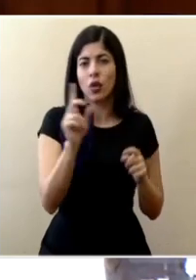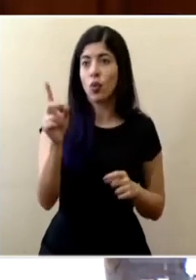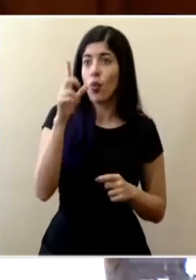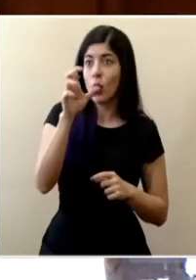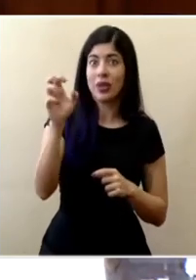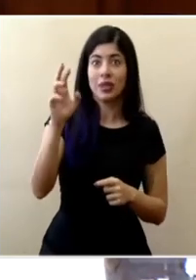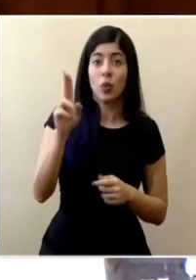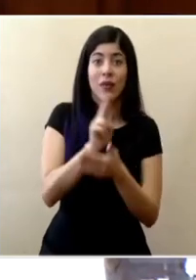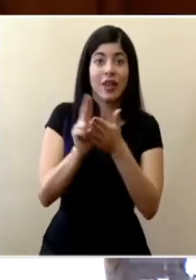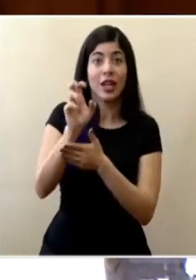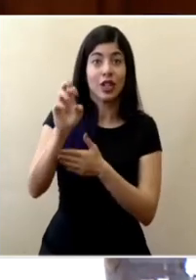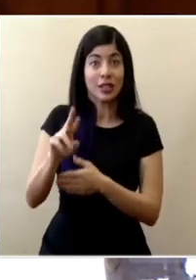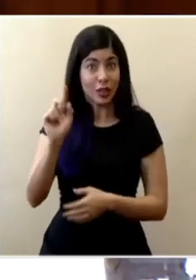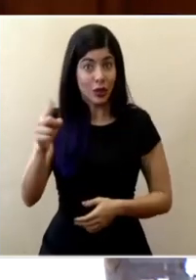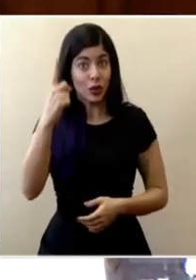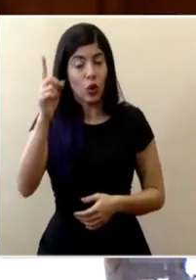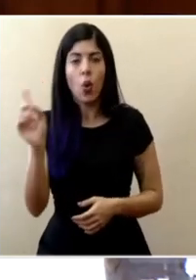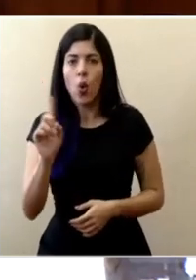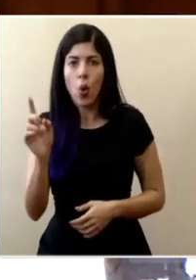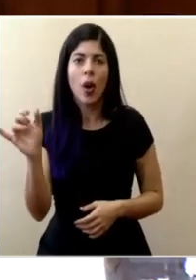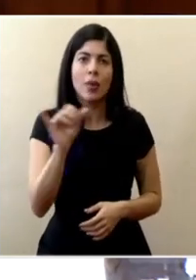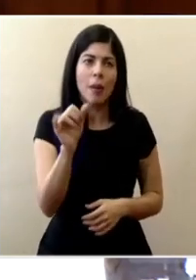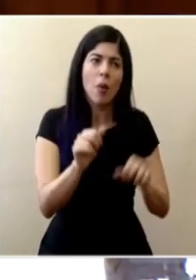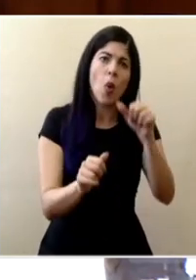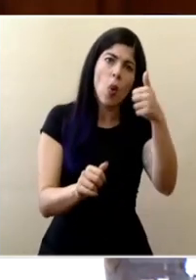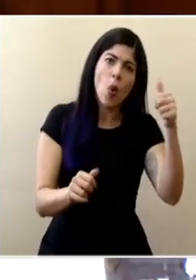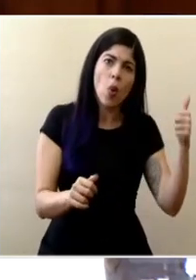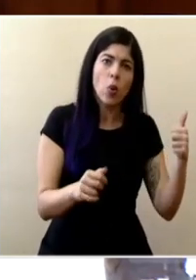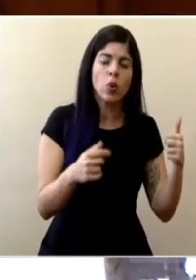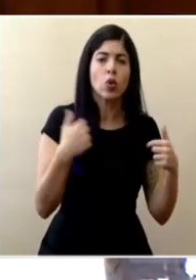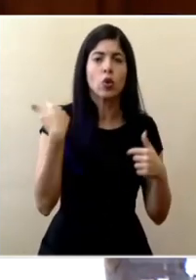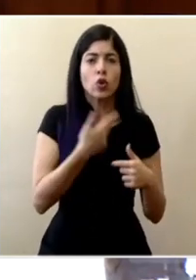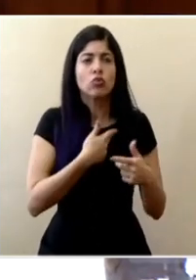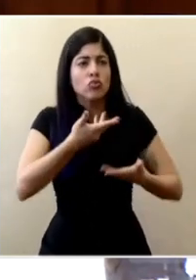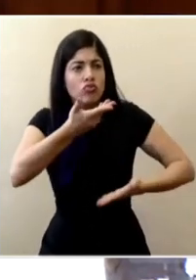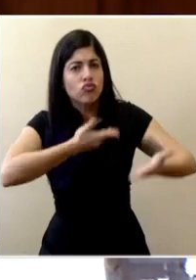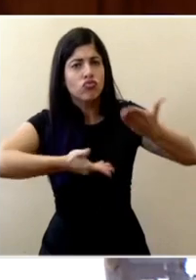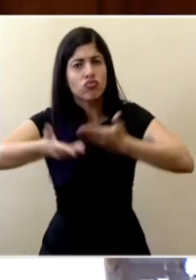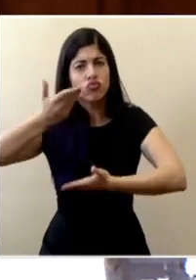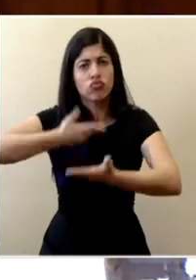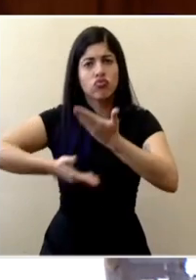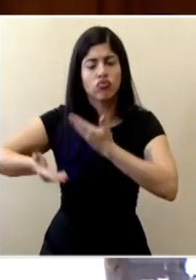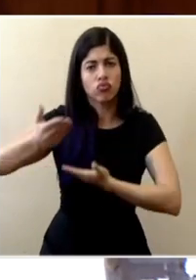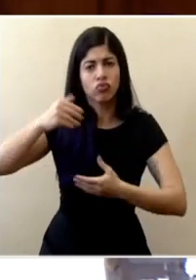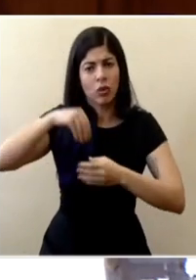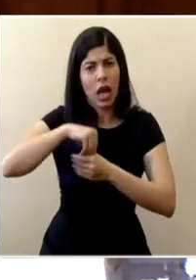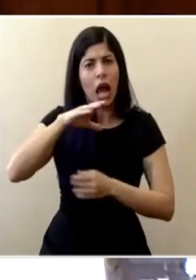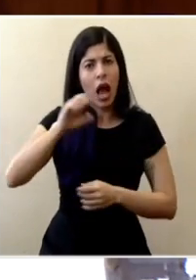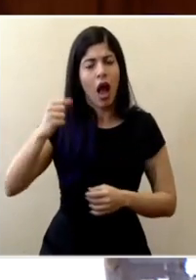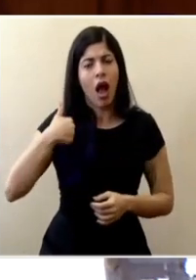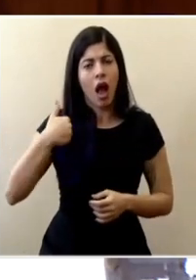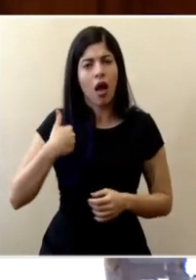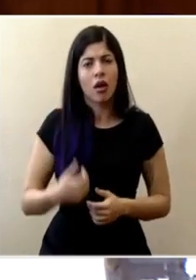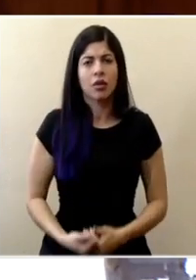con la UCR con otros entes que están ofreciendo cooperación en este aspecto en la caja